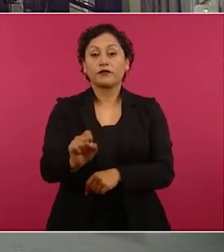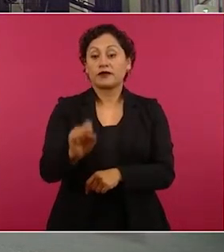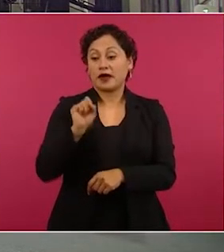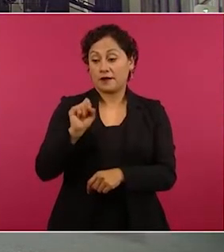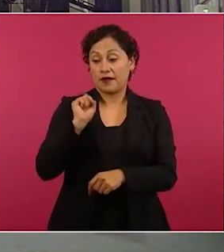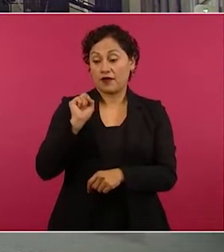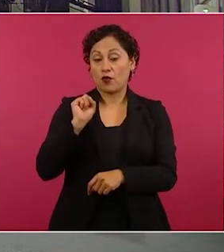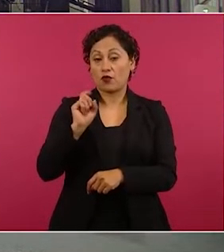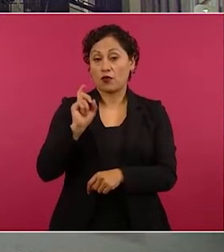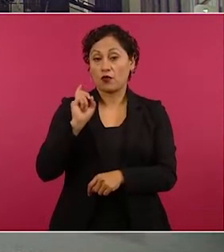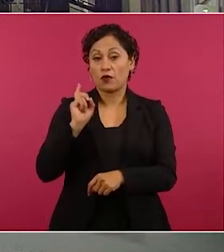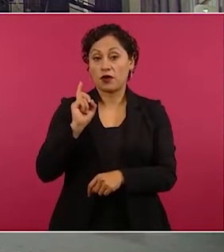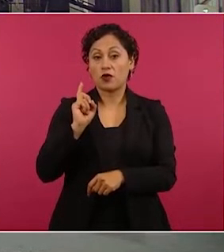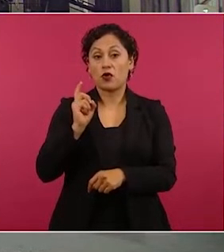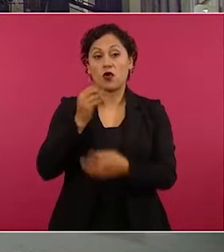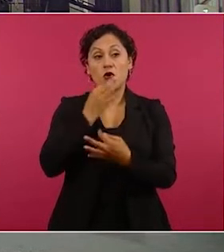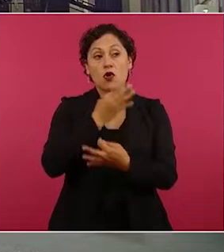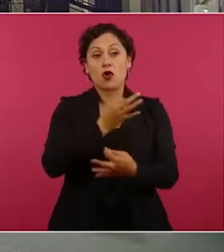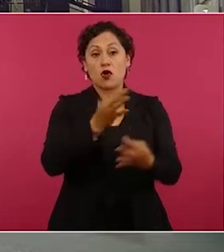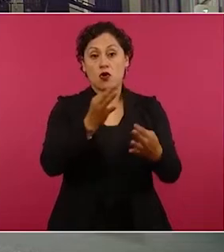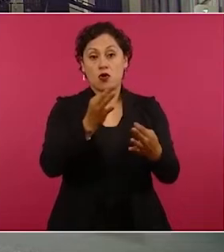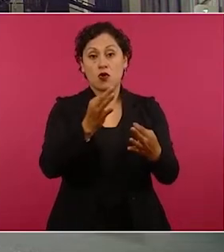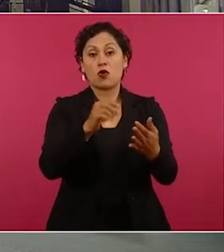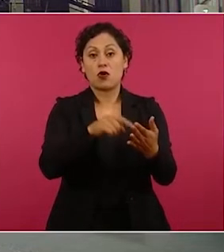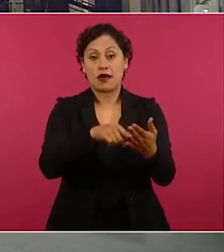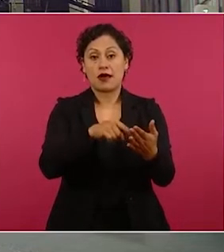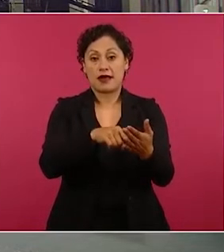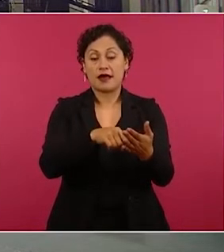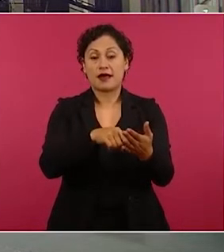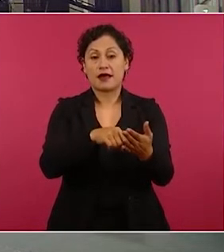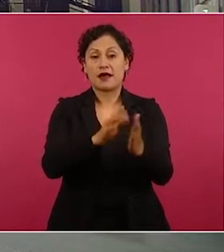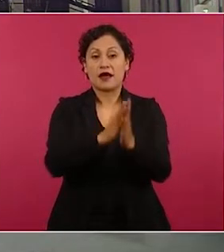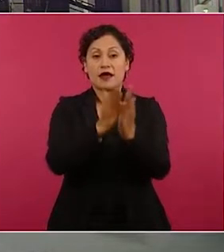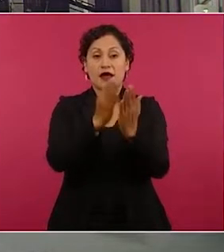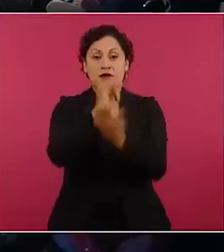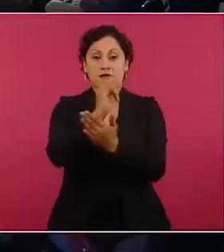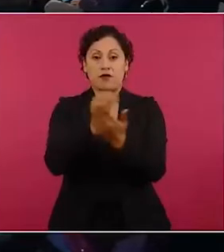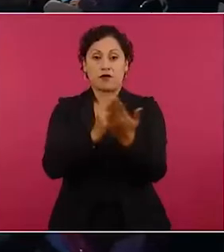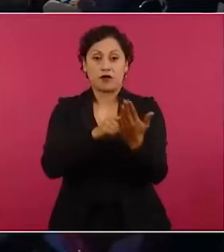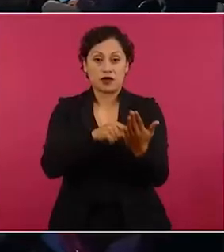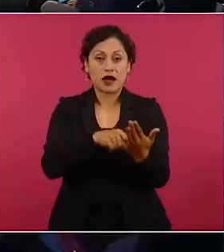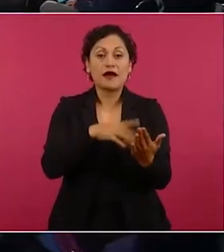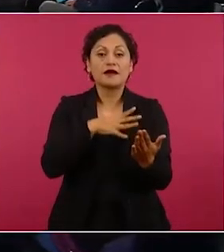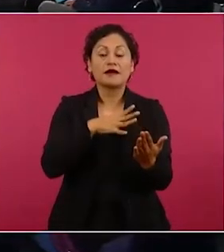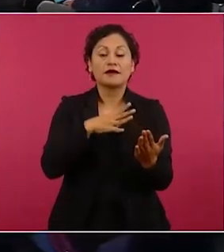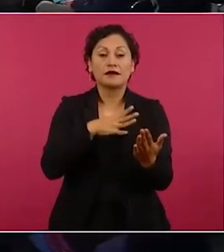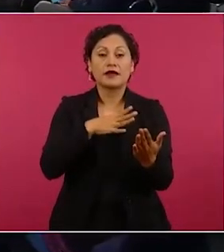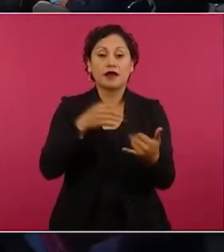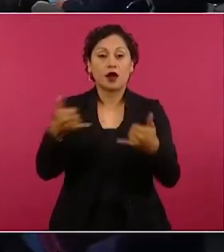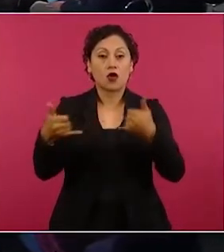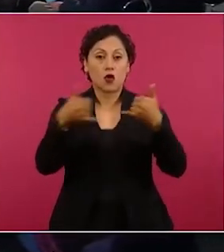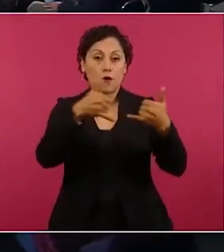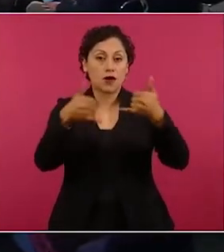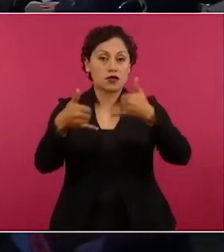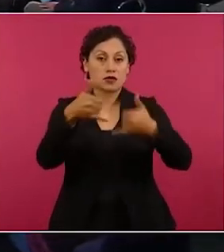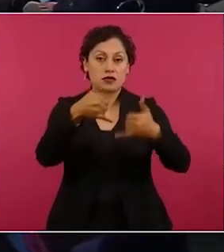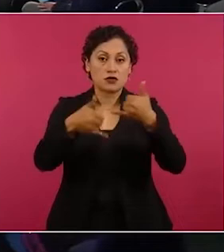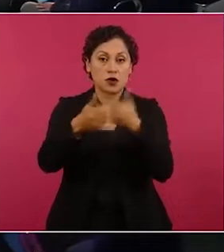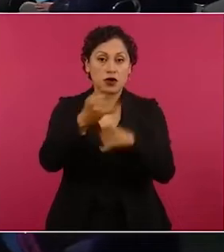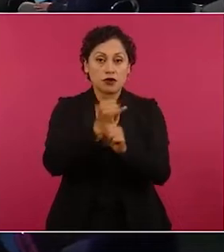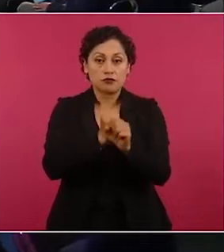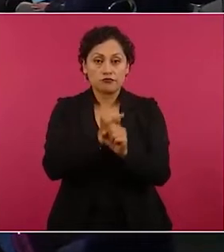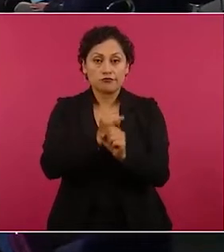ya sin testar de estos fragmentos incluso de conversaciones, pero que se da pues unas horas después de